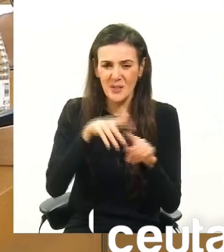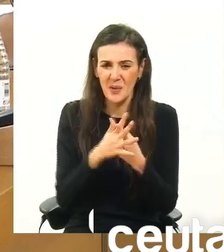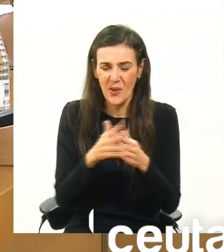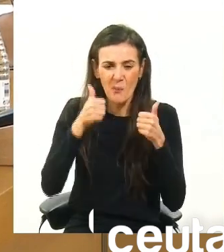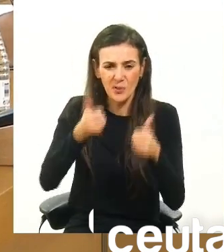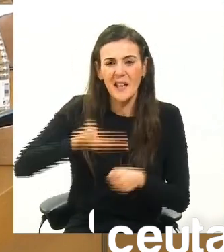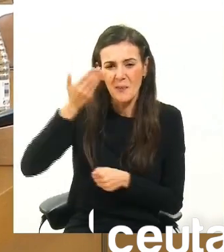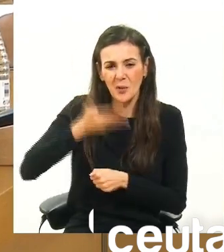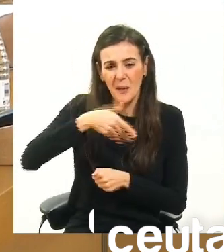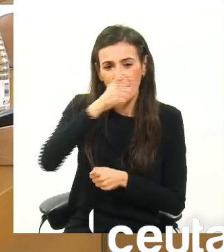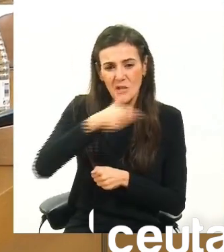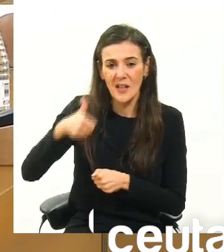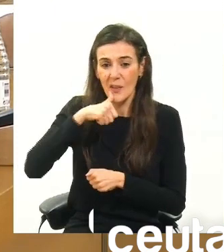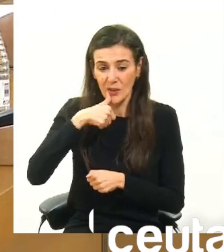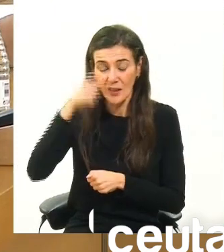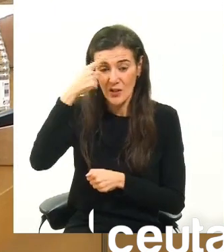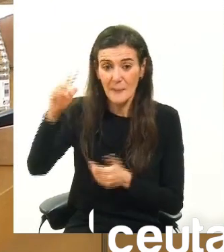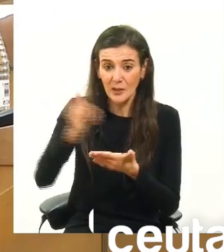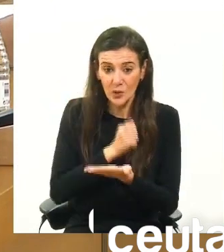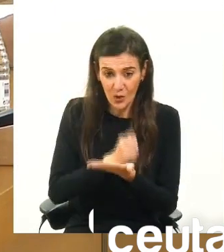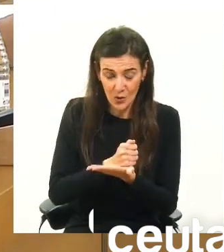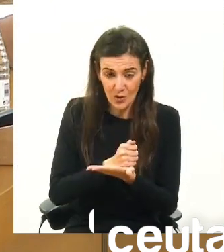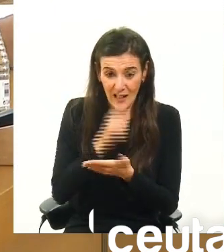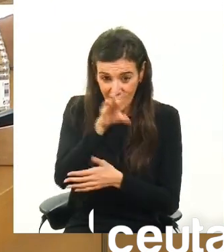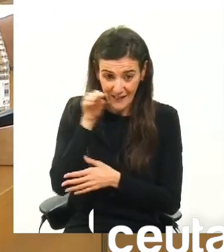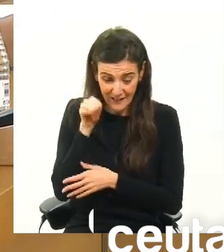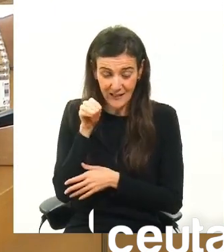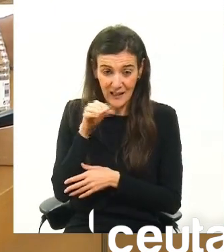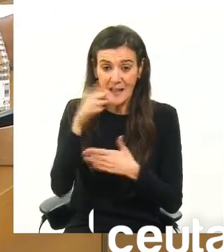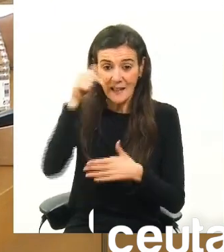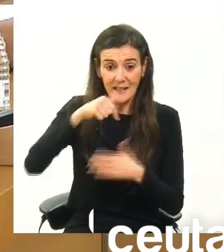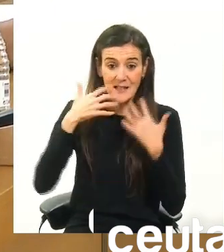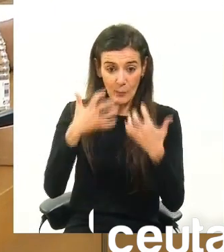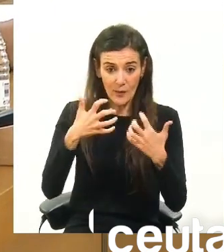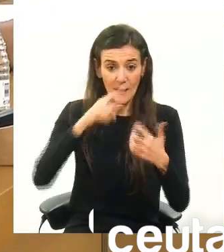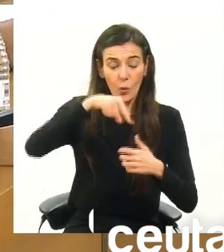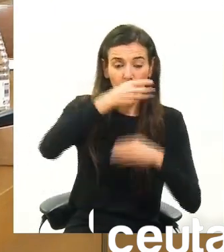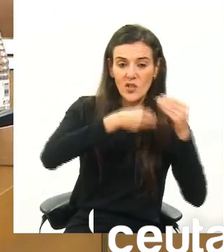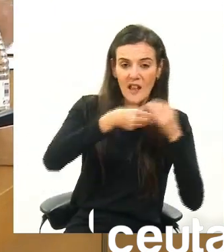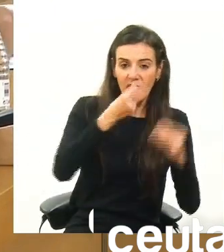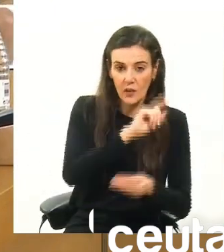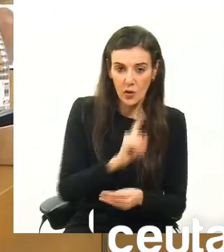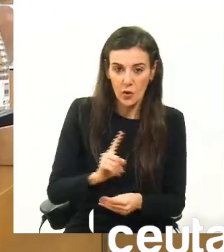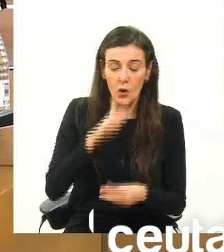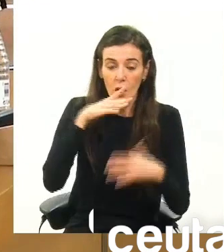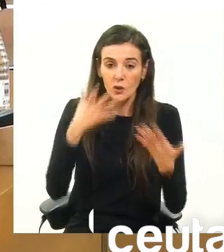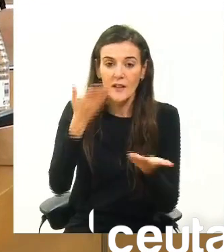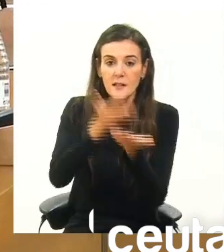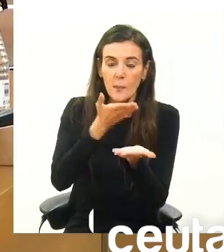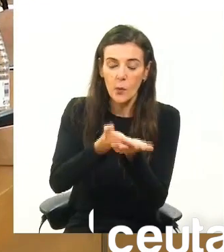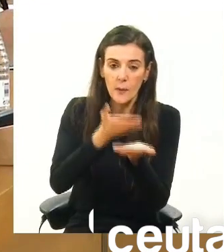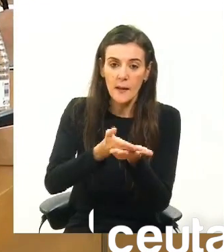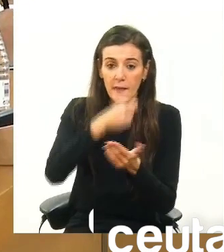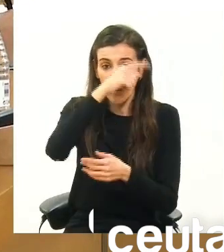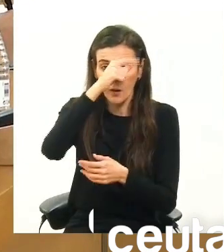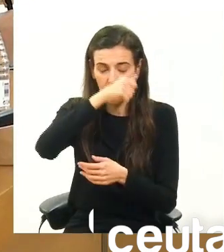es importante que lo sepan todos los subtíes y que entiendan que lo que se aprueba aquí no se hace. Por lo tanto, esta propuesta de